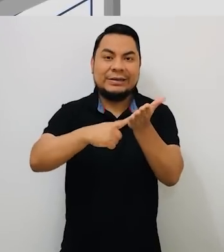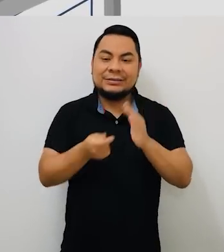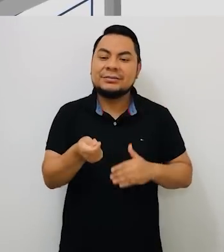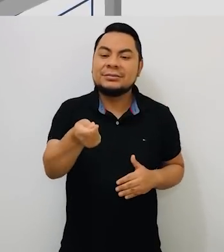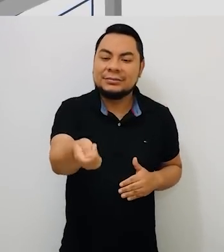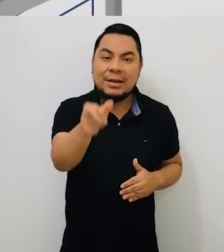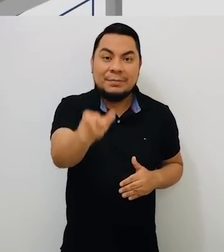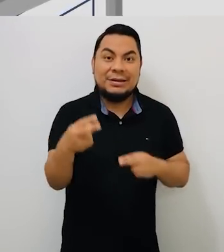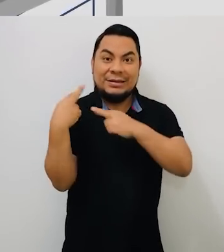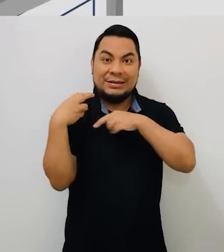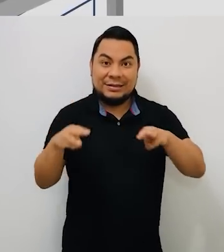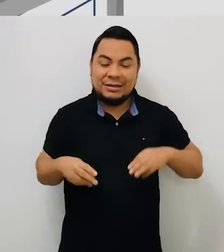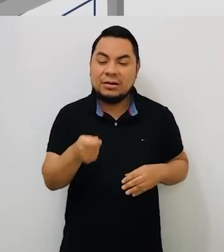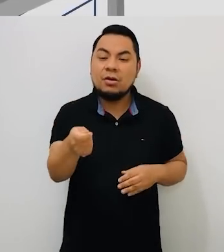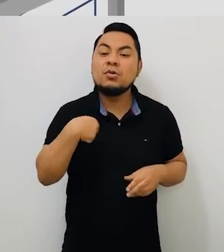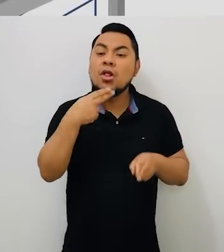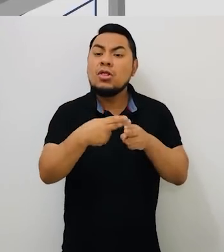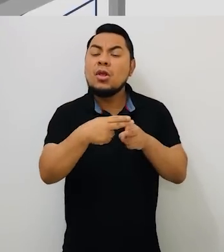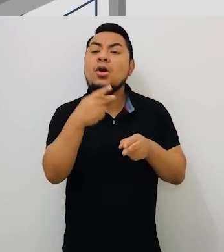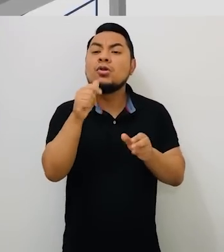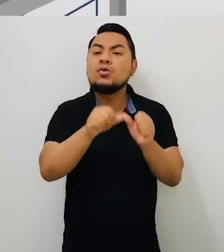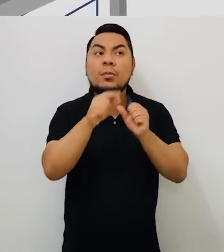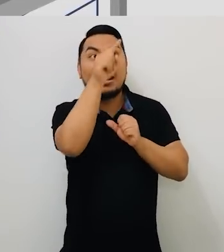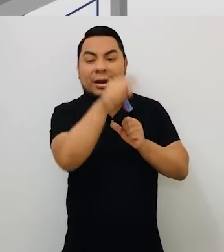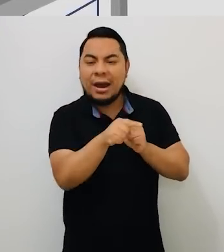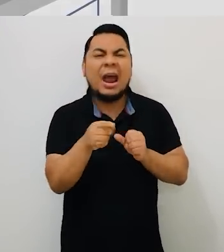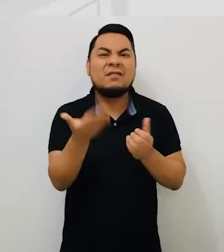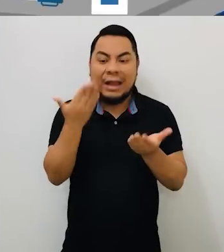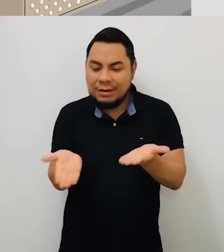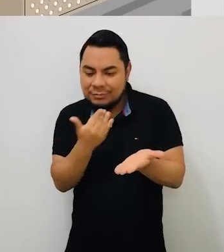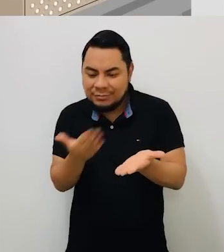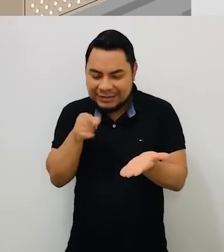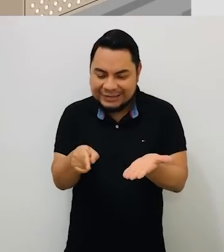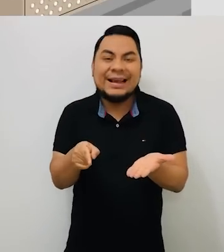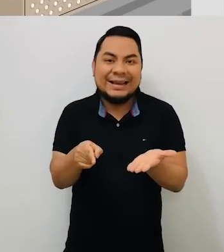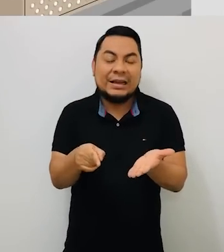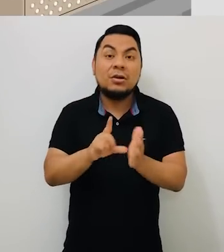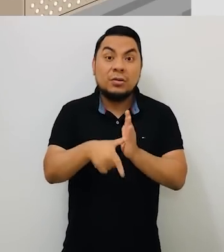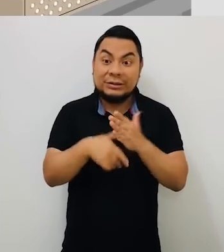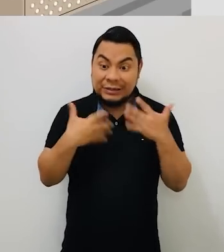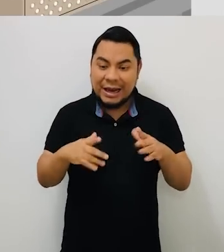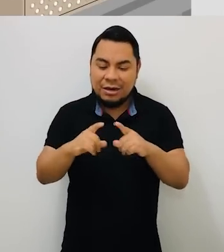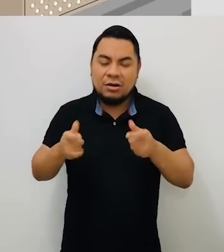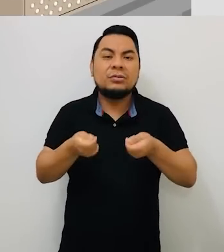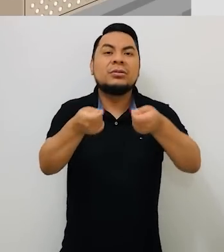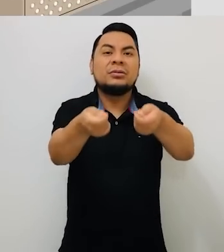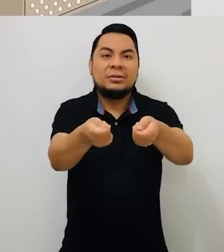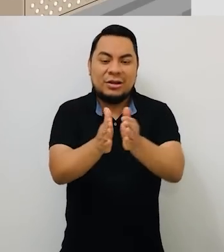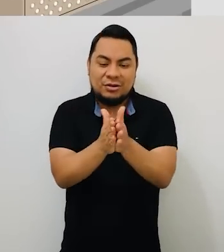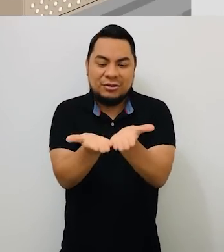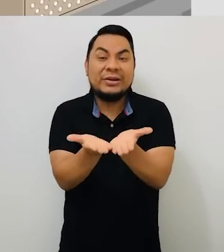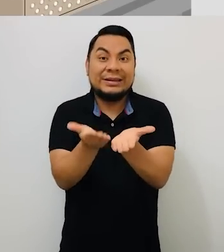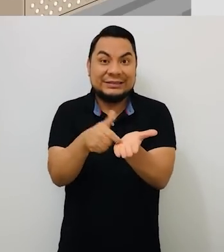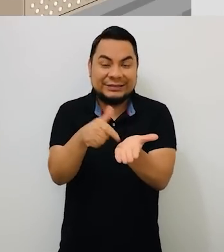DNI a los miembros de mesa y menciona tu número de orden. En segundo lugar, recibe la cédula o las